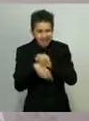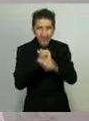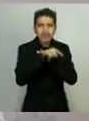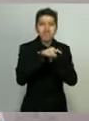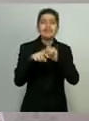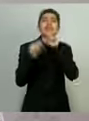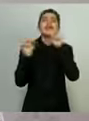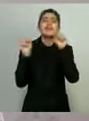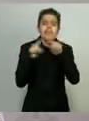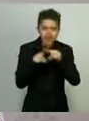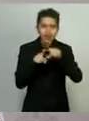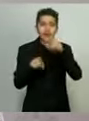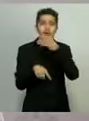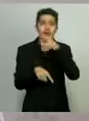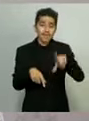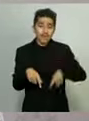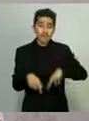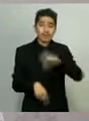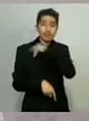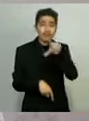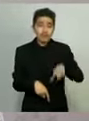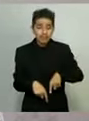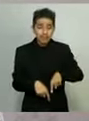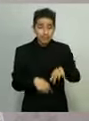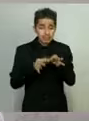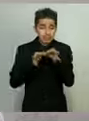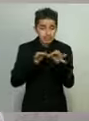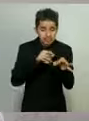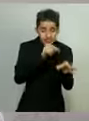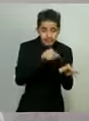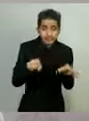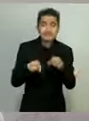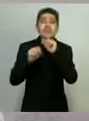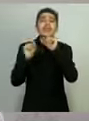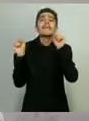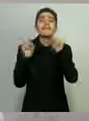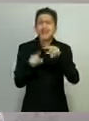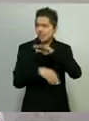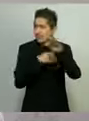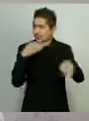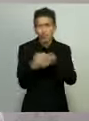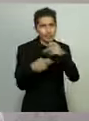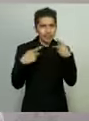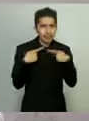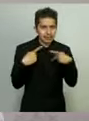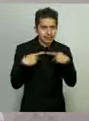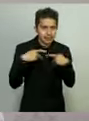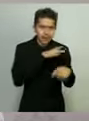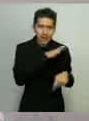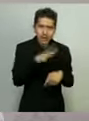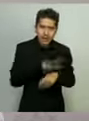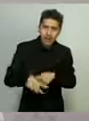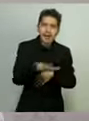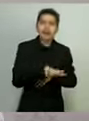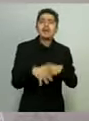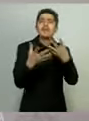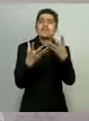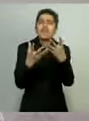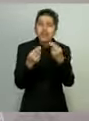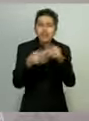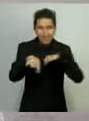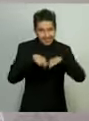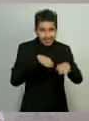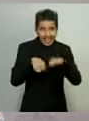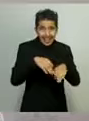los municipios, de los gobiernos municipales y a los servidores públicos en general. Muchos, por las